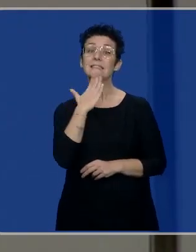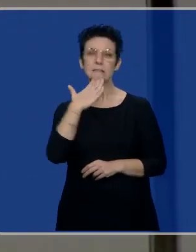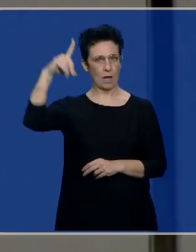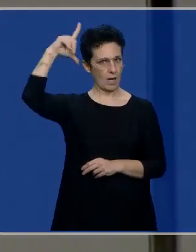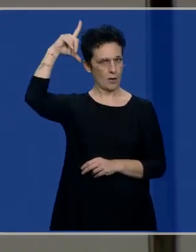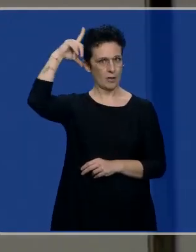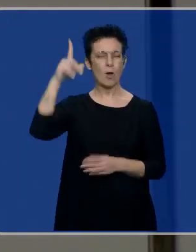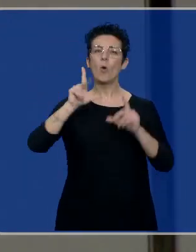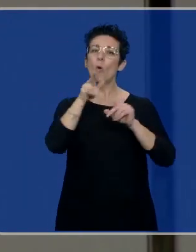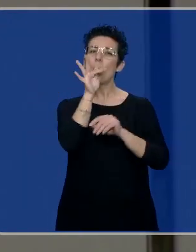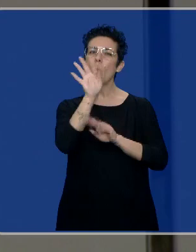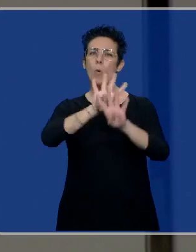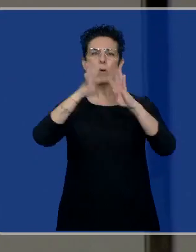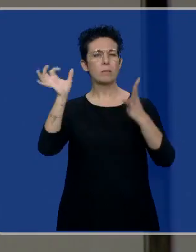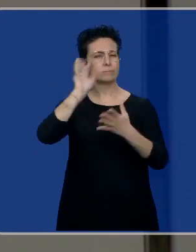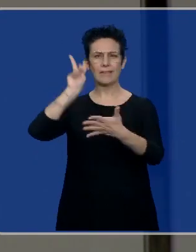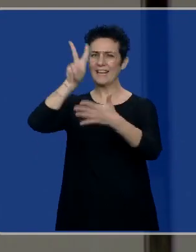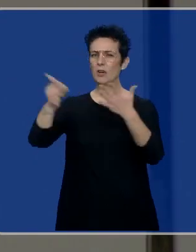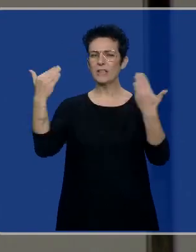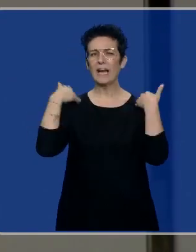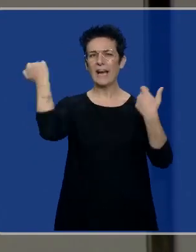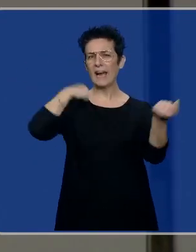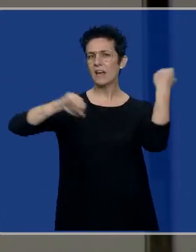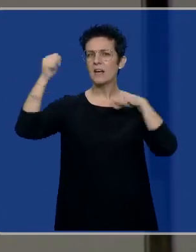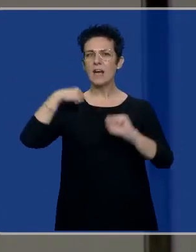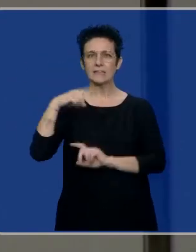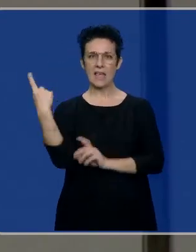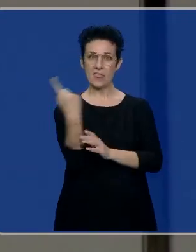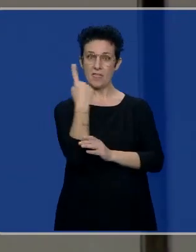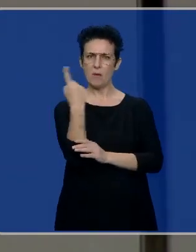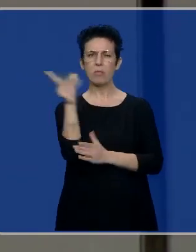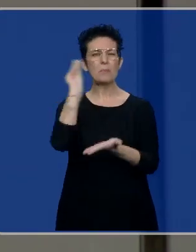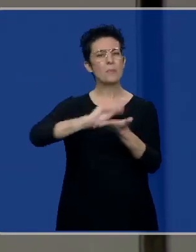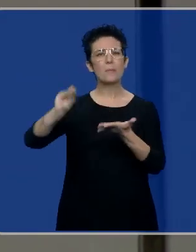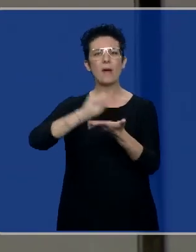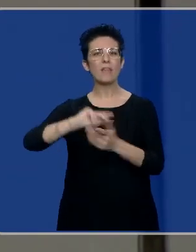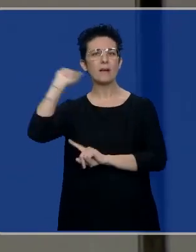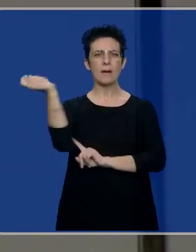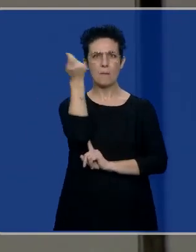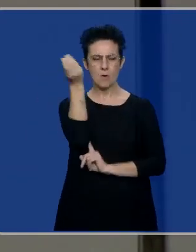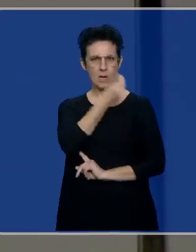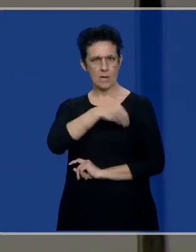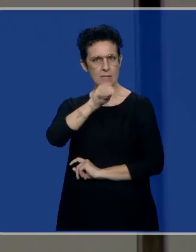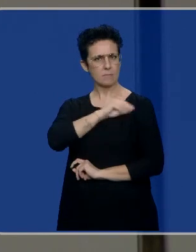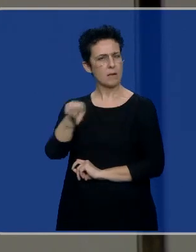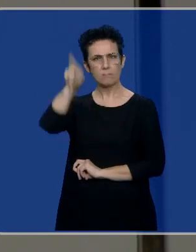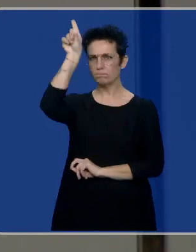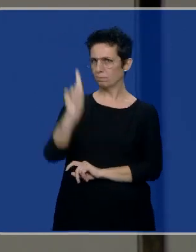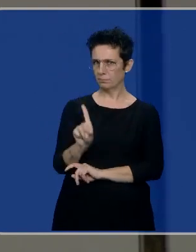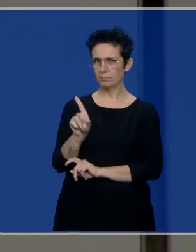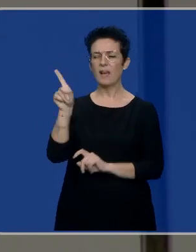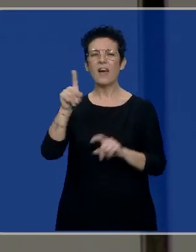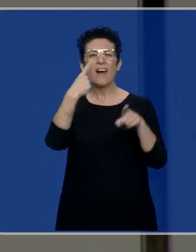ha reconocido también de forma unánime que es la gimnasta individual que más veces ha sido campeona de España en todas las